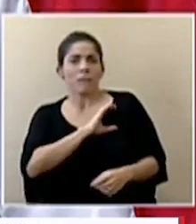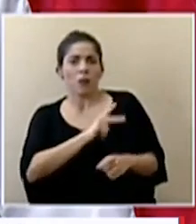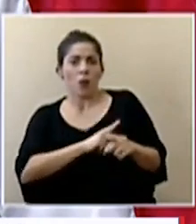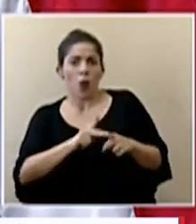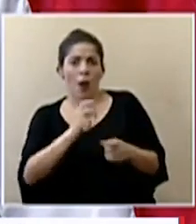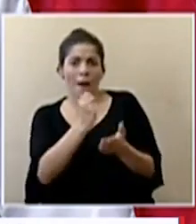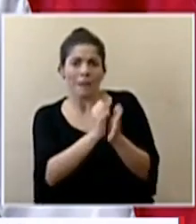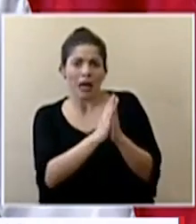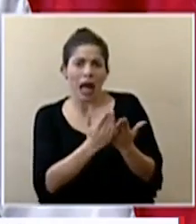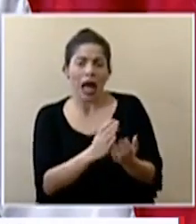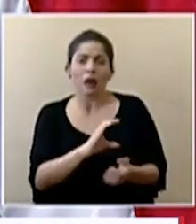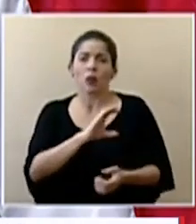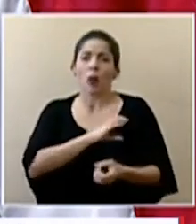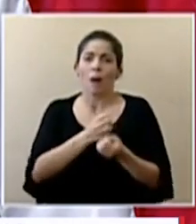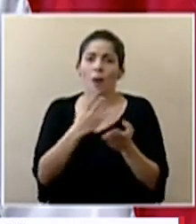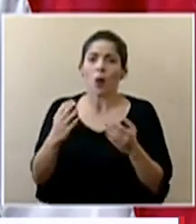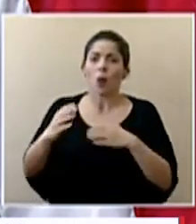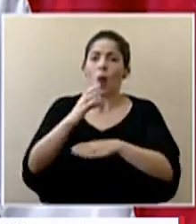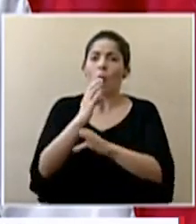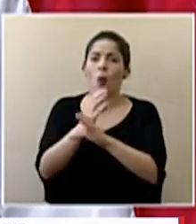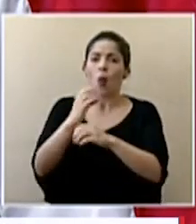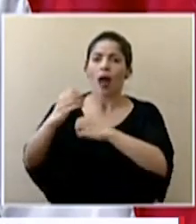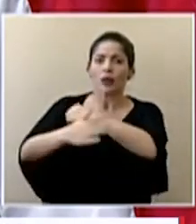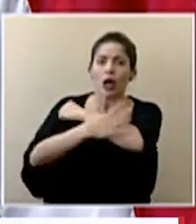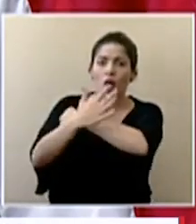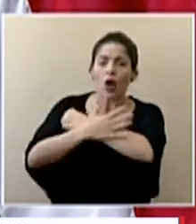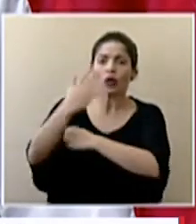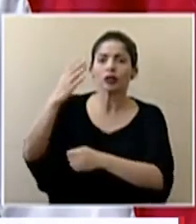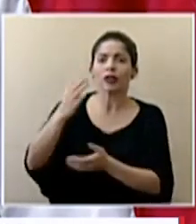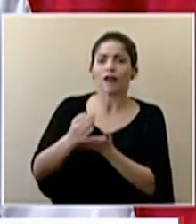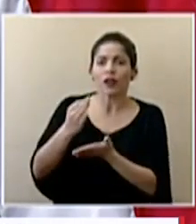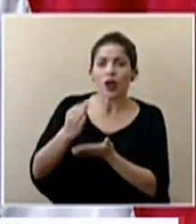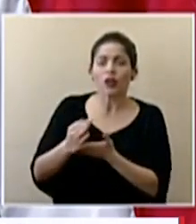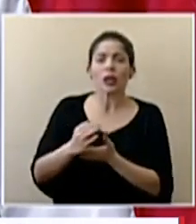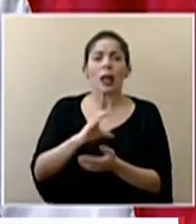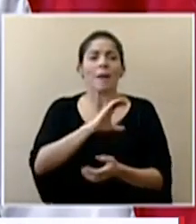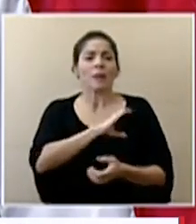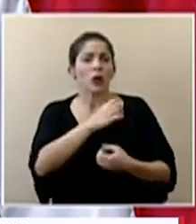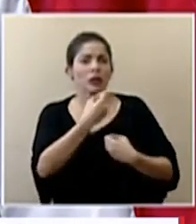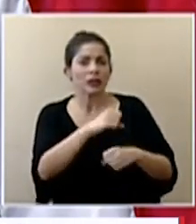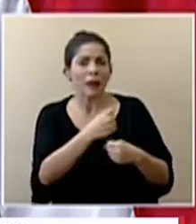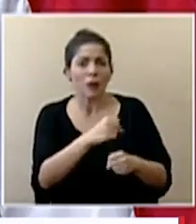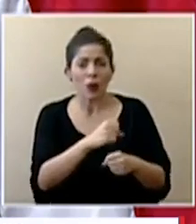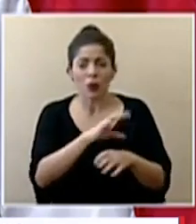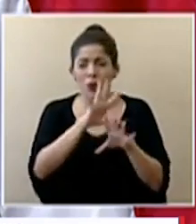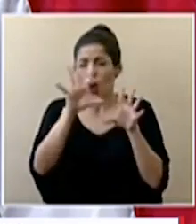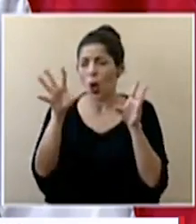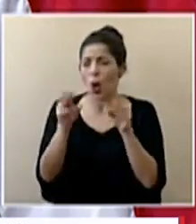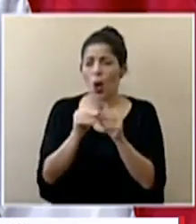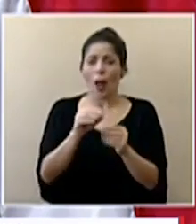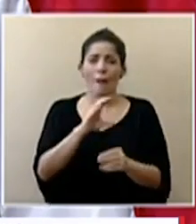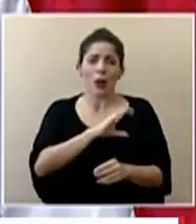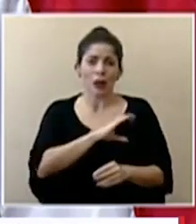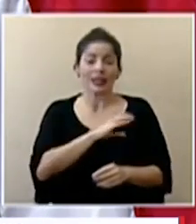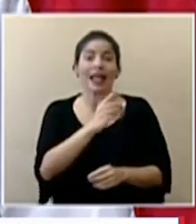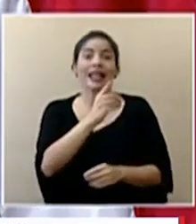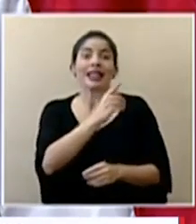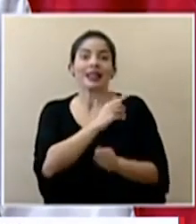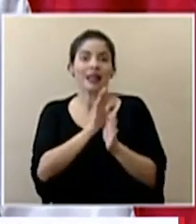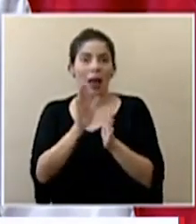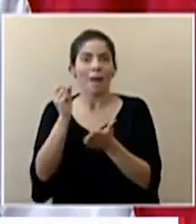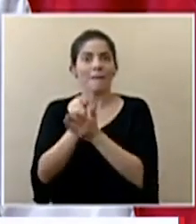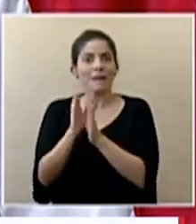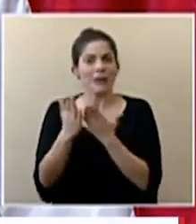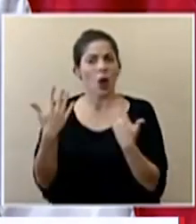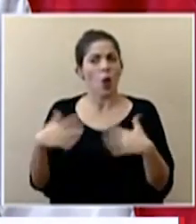Fuerza Pública, Guardacostas, Fronteras, Tránsito, Policías Municipales, todos los cuerpos de policía, a la Dirección General de Migración, que realmente se ha